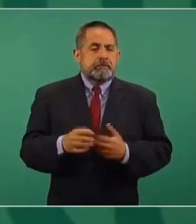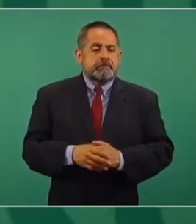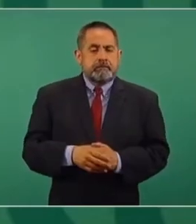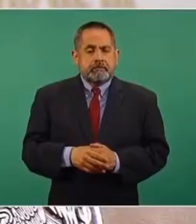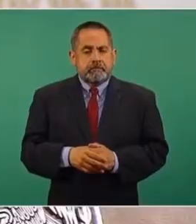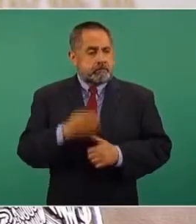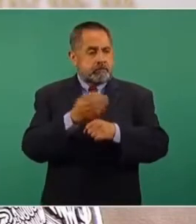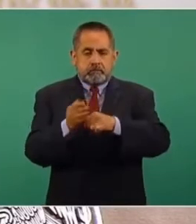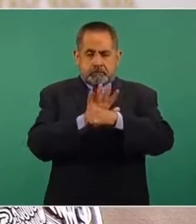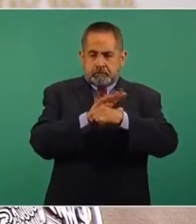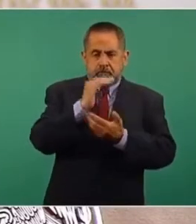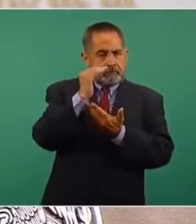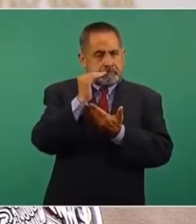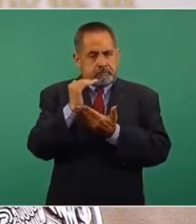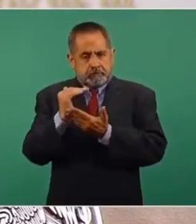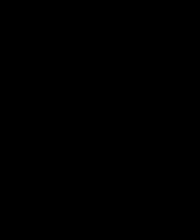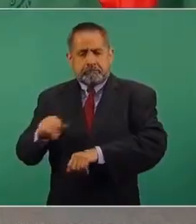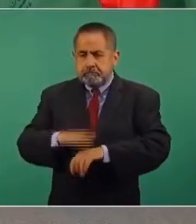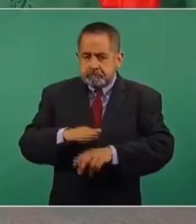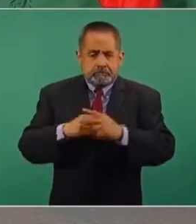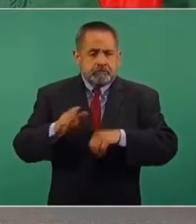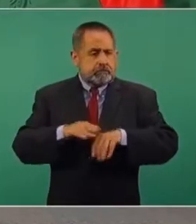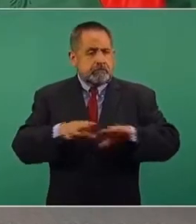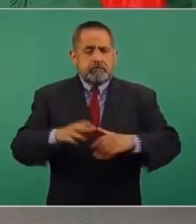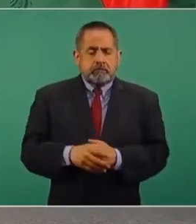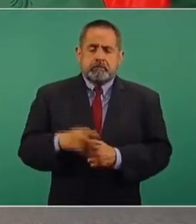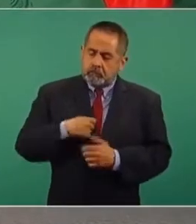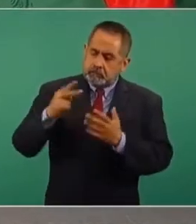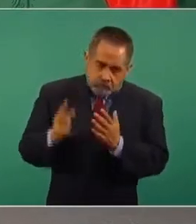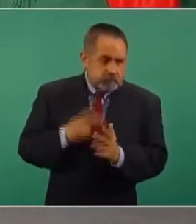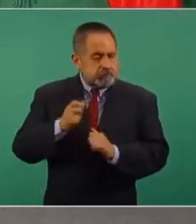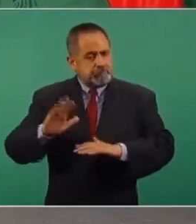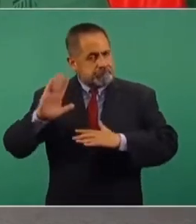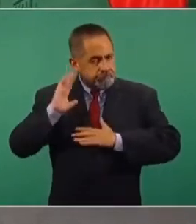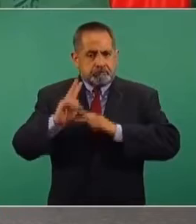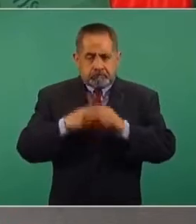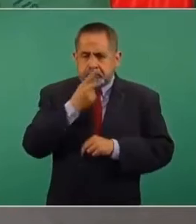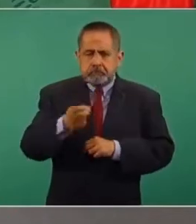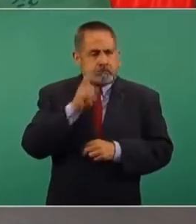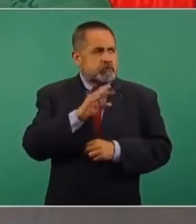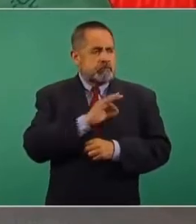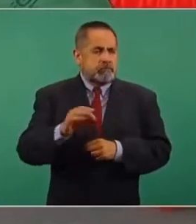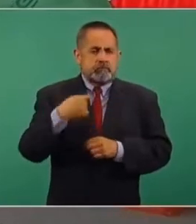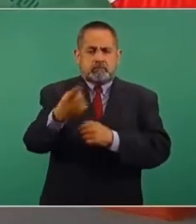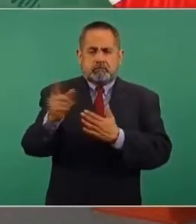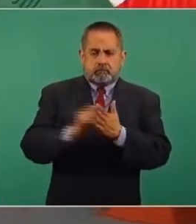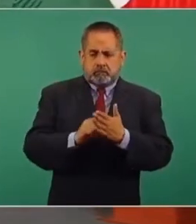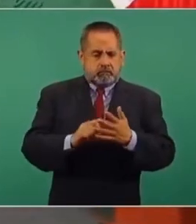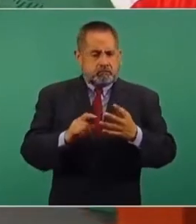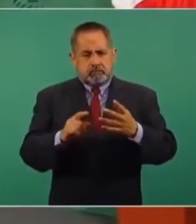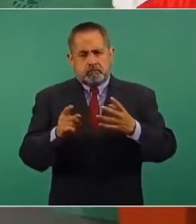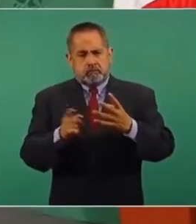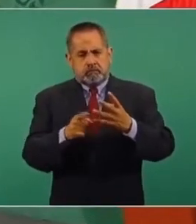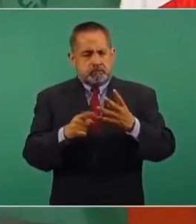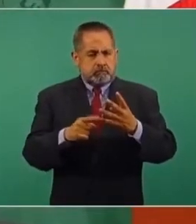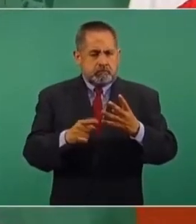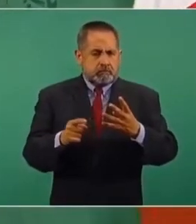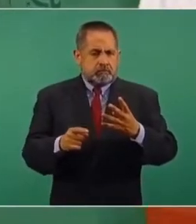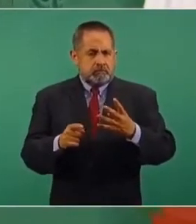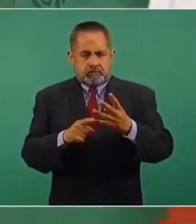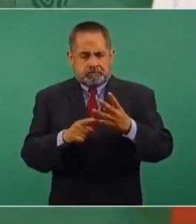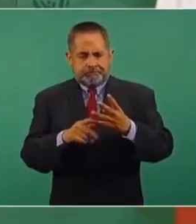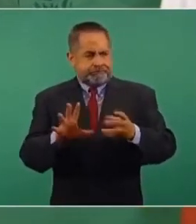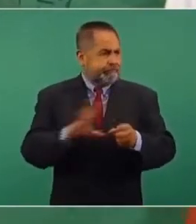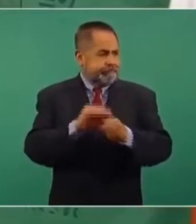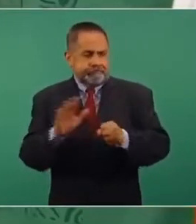pandemia, que hay menos riesgos. Yo reafirmo el compromiso de que a más tardar en el mes próximo ya